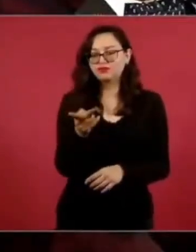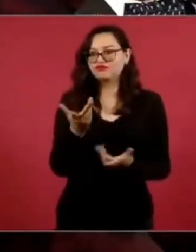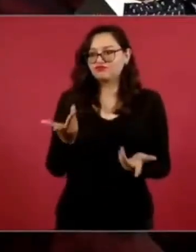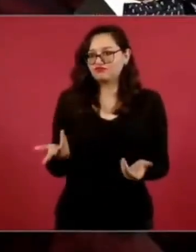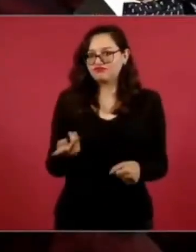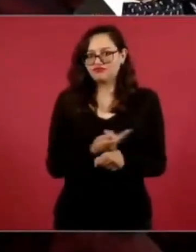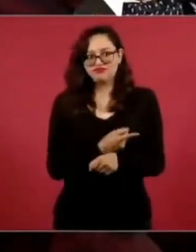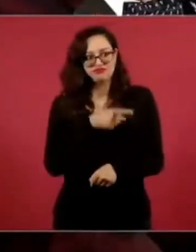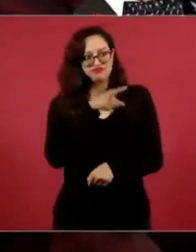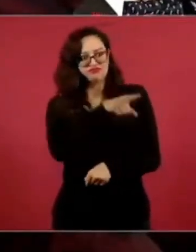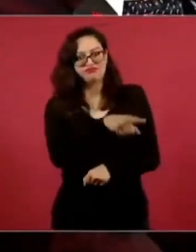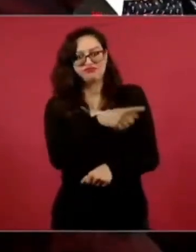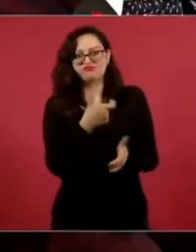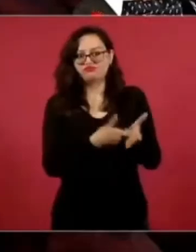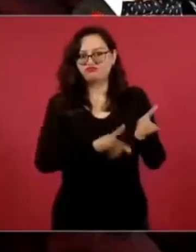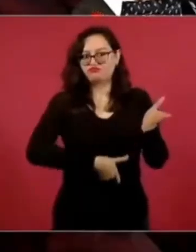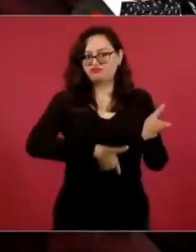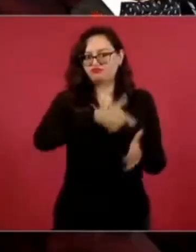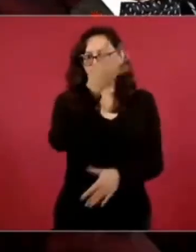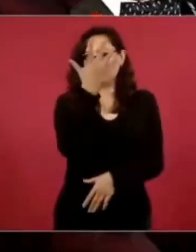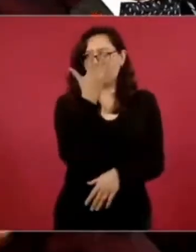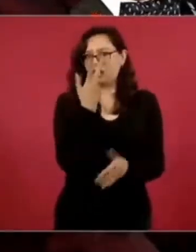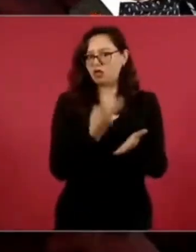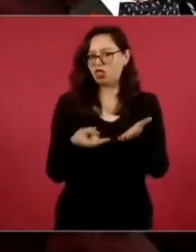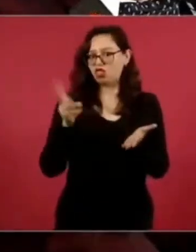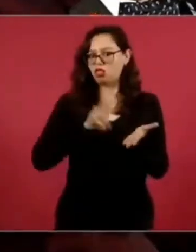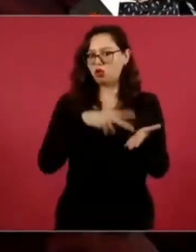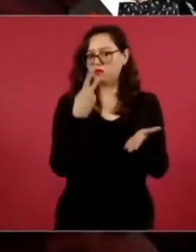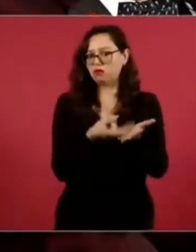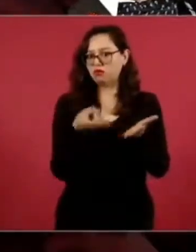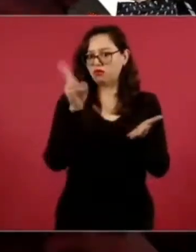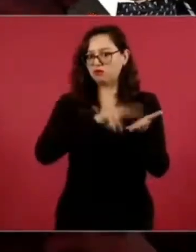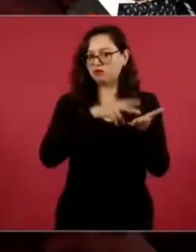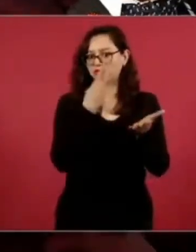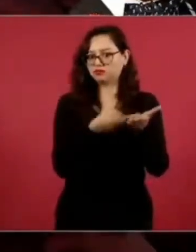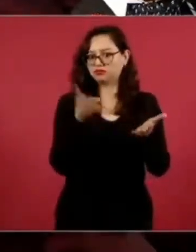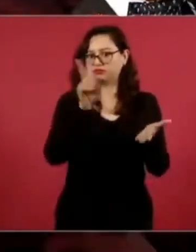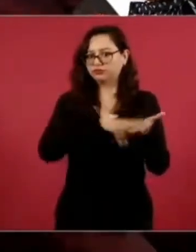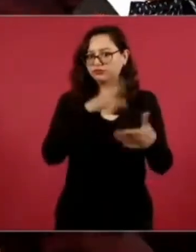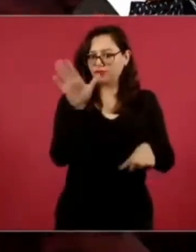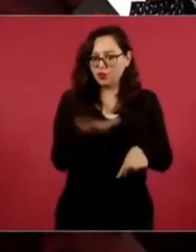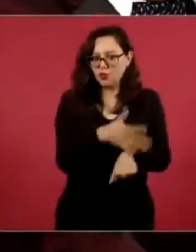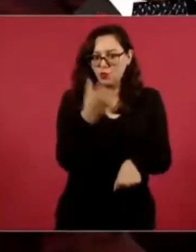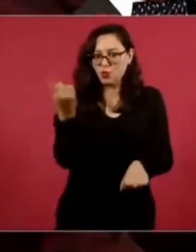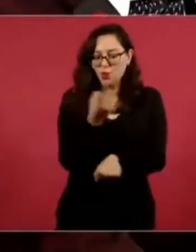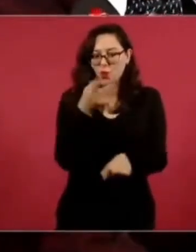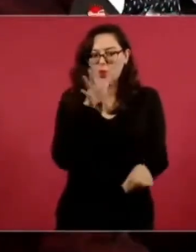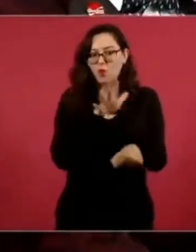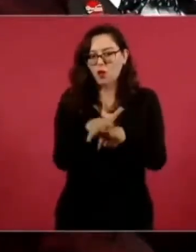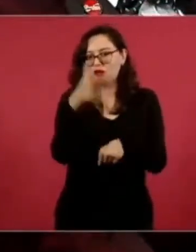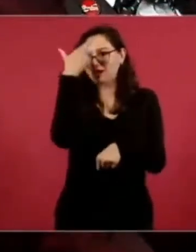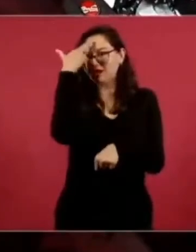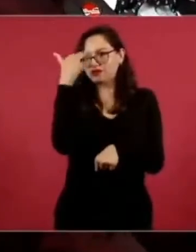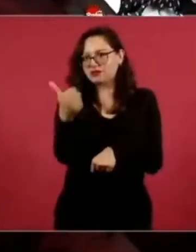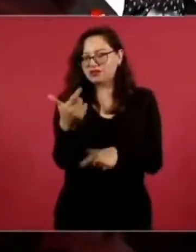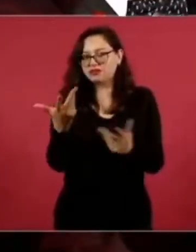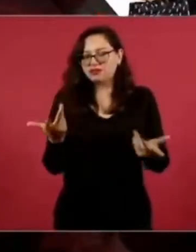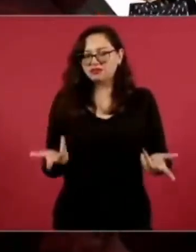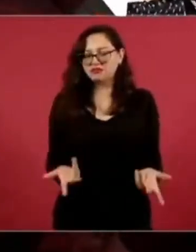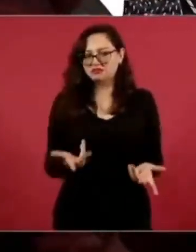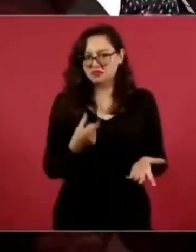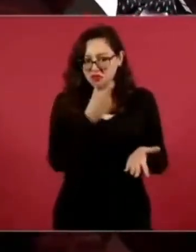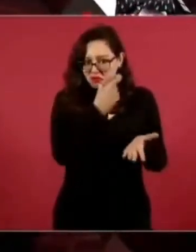el productor nacional cuadruplique el precio y es finalmente una protección que se le está dando. Entonces, cosas que